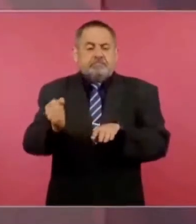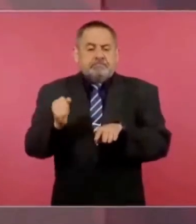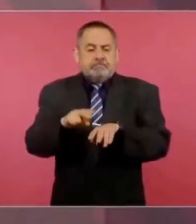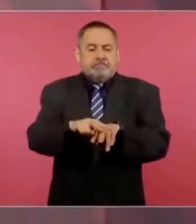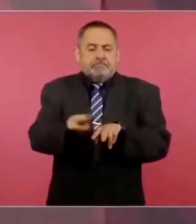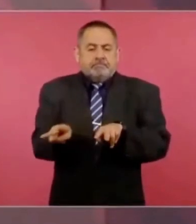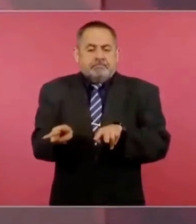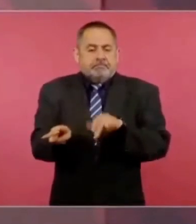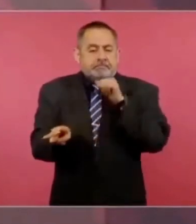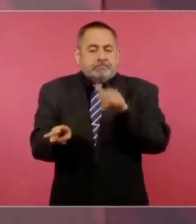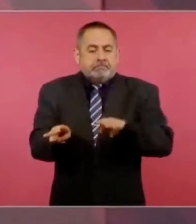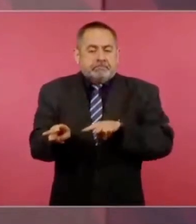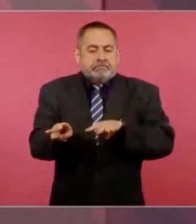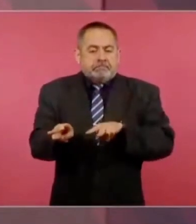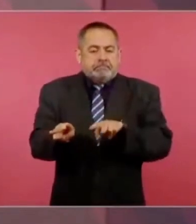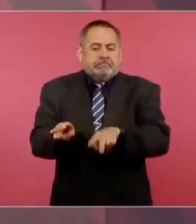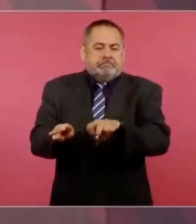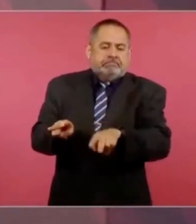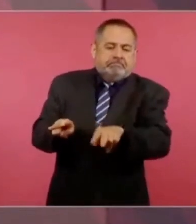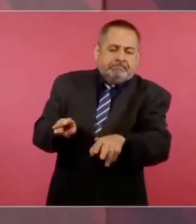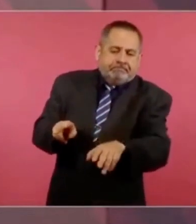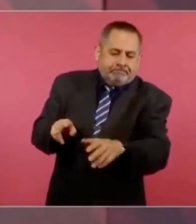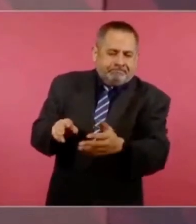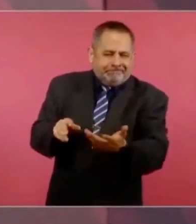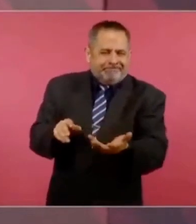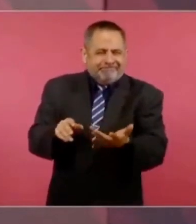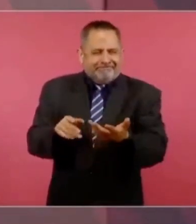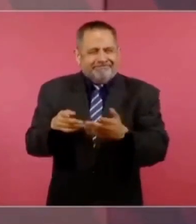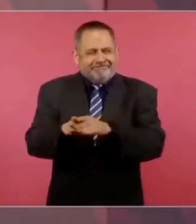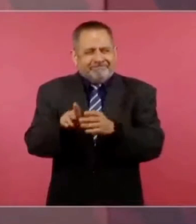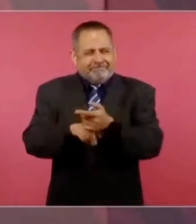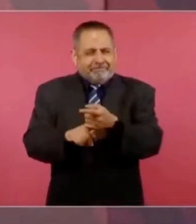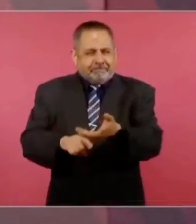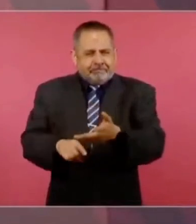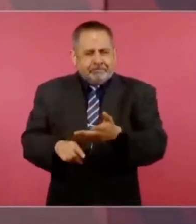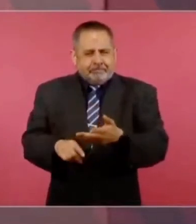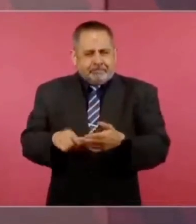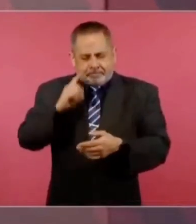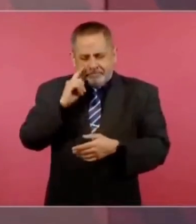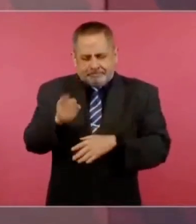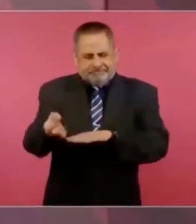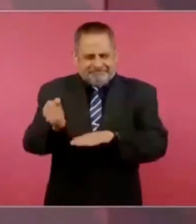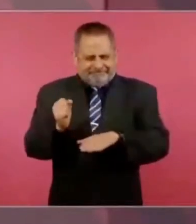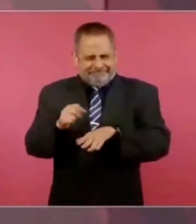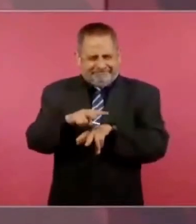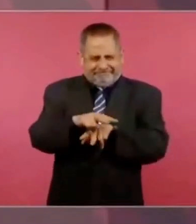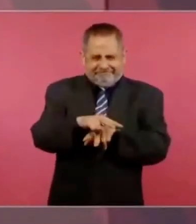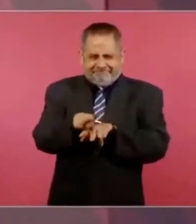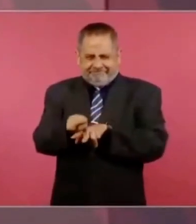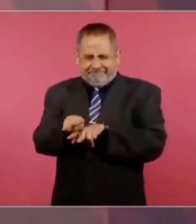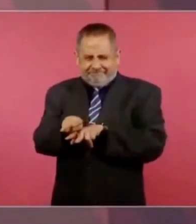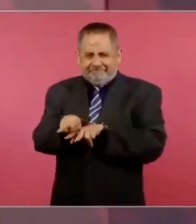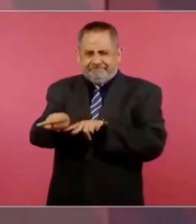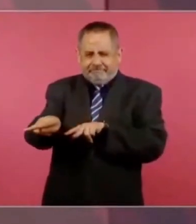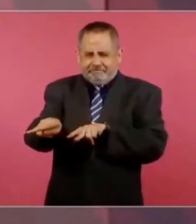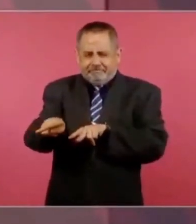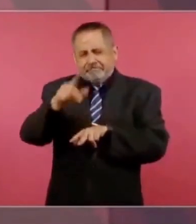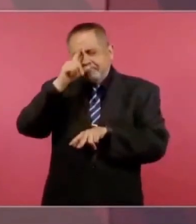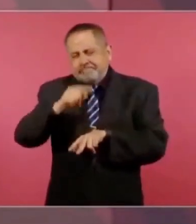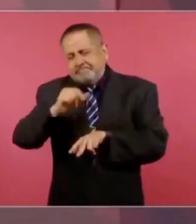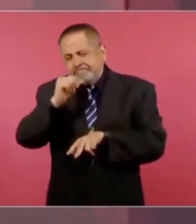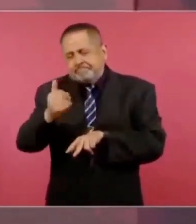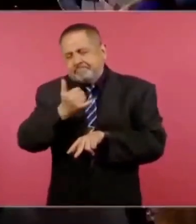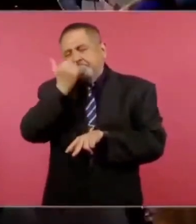un cambio en un aparato de vía y se está